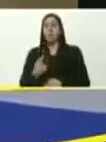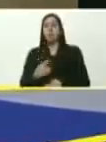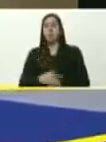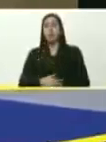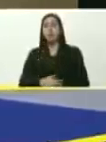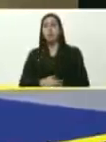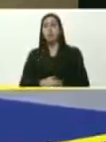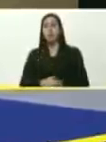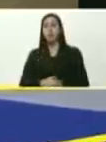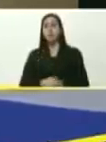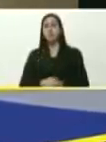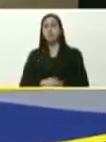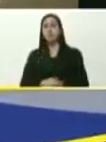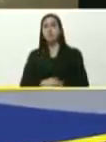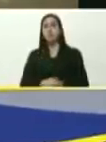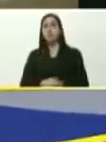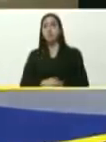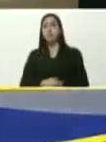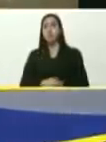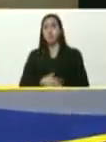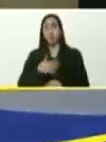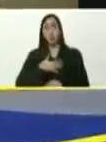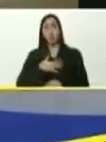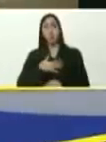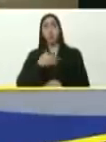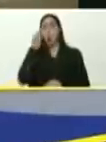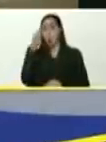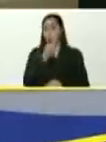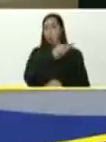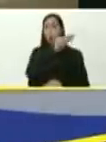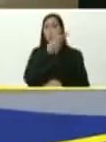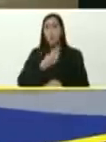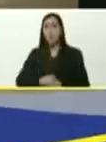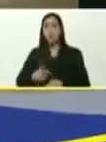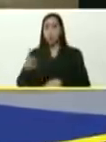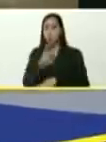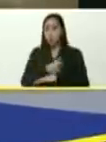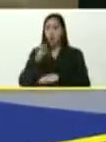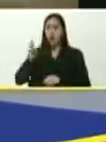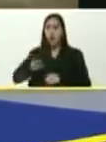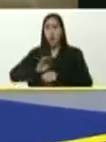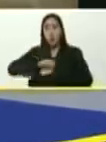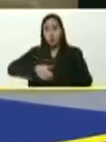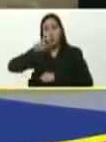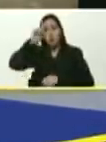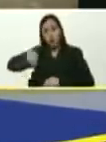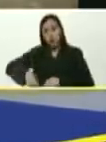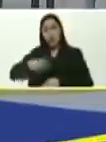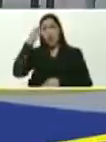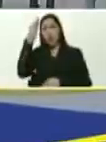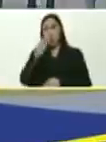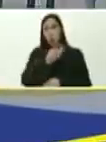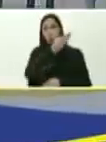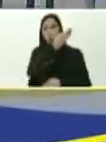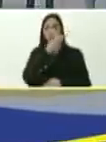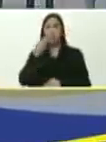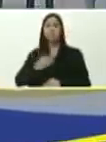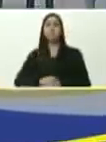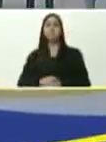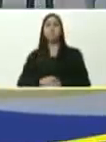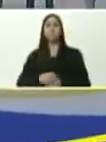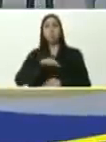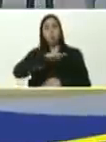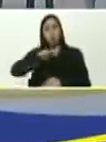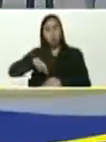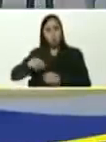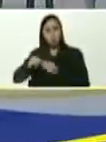les dije, y me comprometí, y el gobernador, Héctor Rodríguez, se comprometió, nosotros vamos